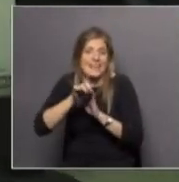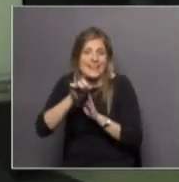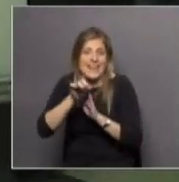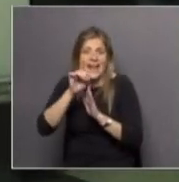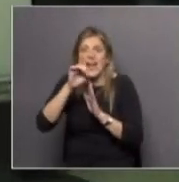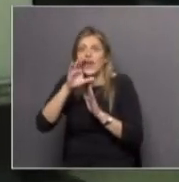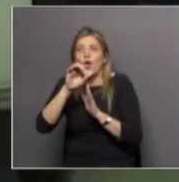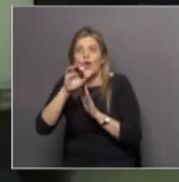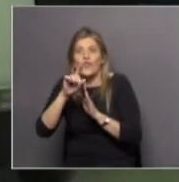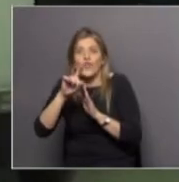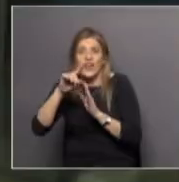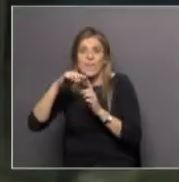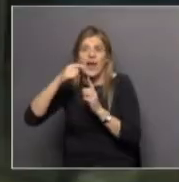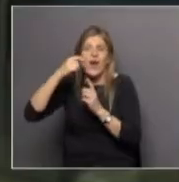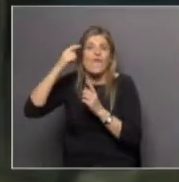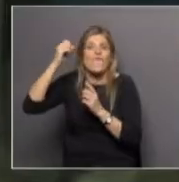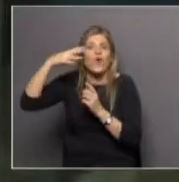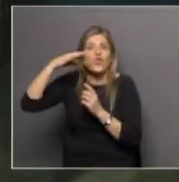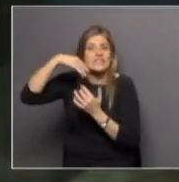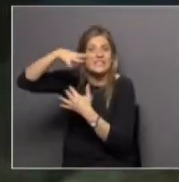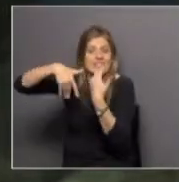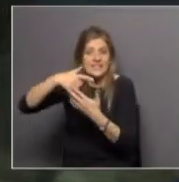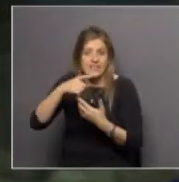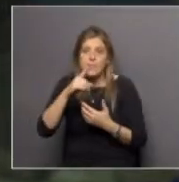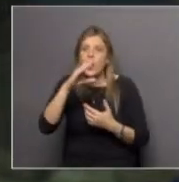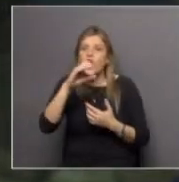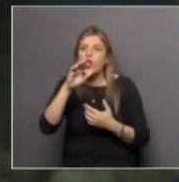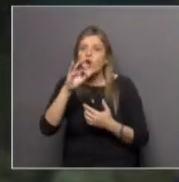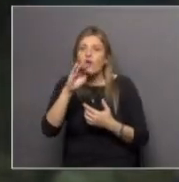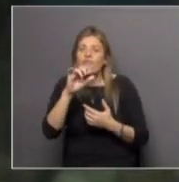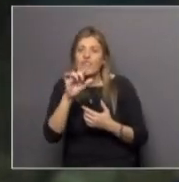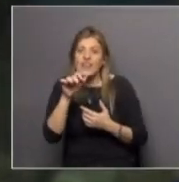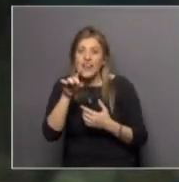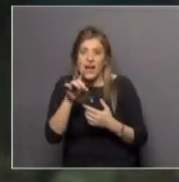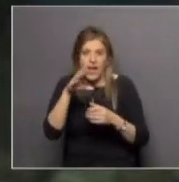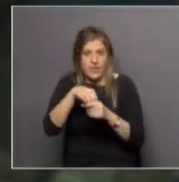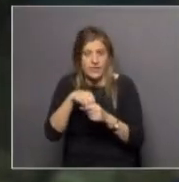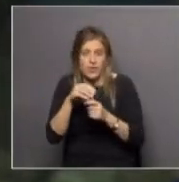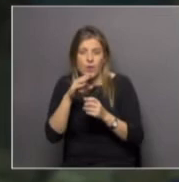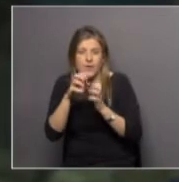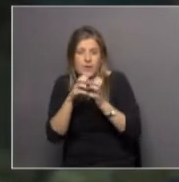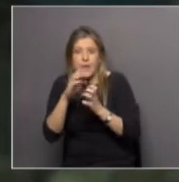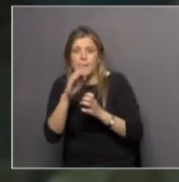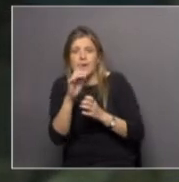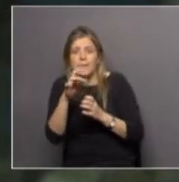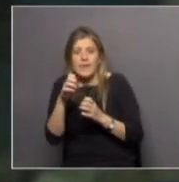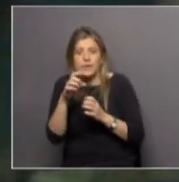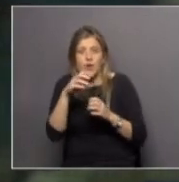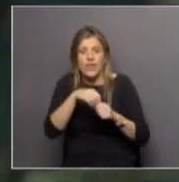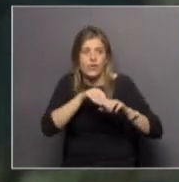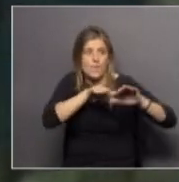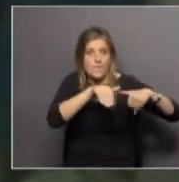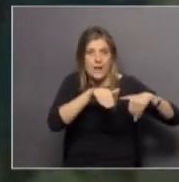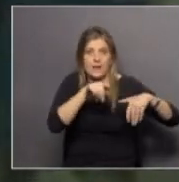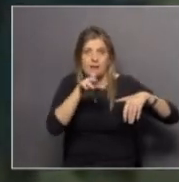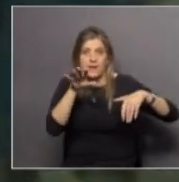vamos a probarla. Pero la clorofila tiene una desventaja. para que uno pueda utilizar un pigmento en estos paneles, esos pigmentos tienen que tener una serie de